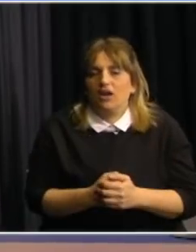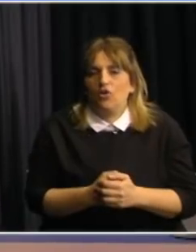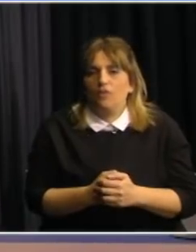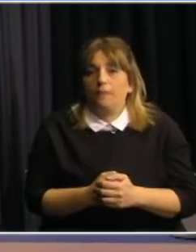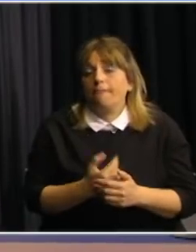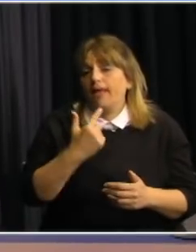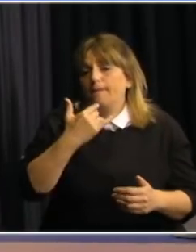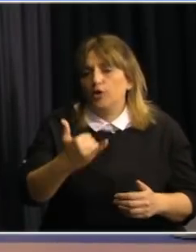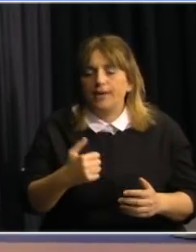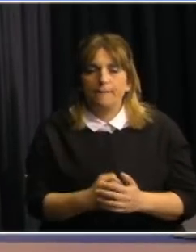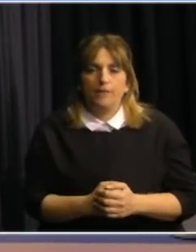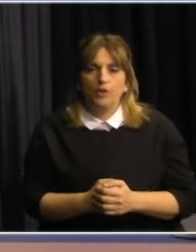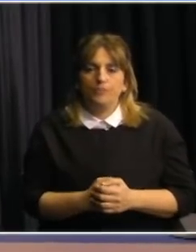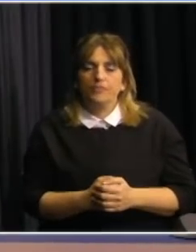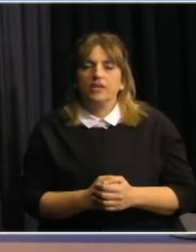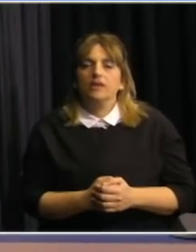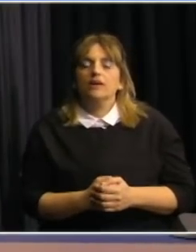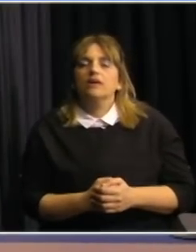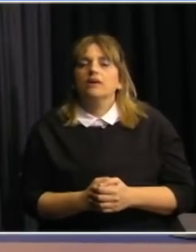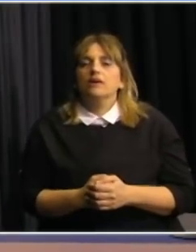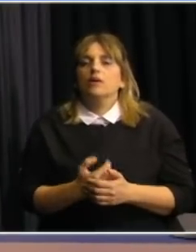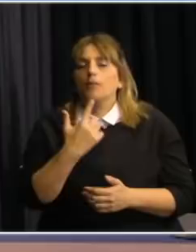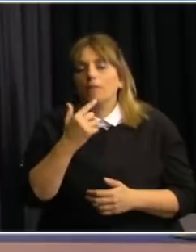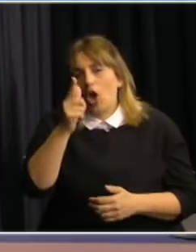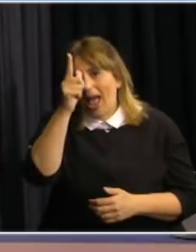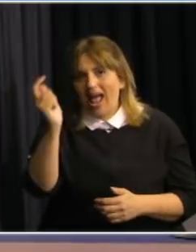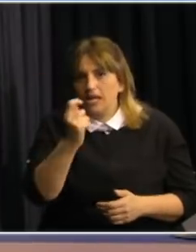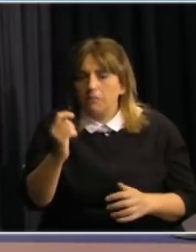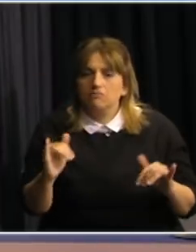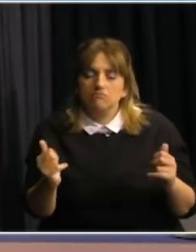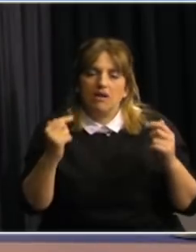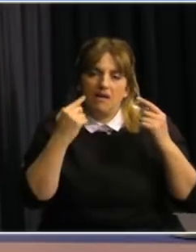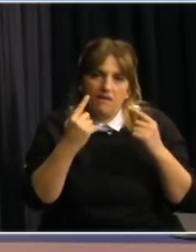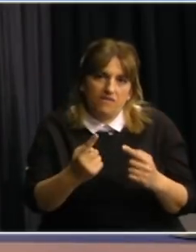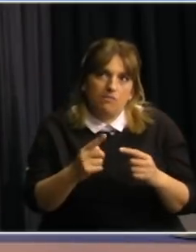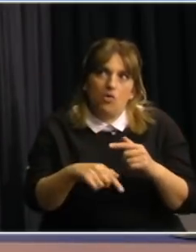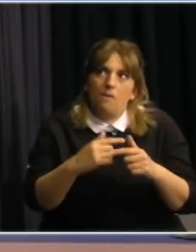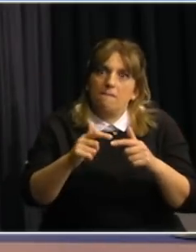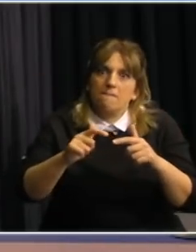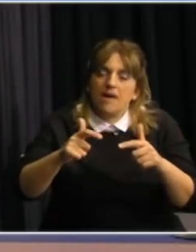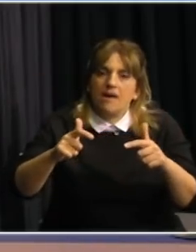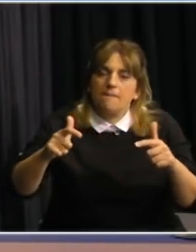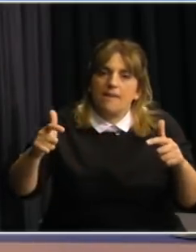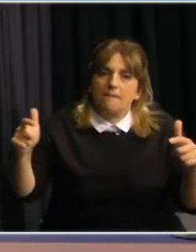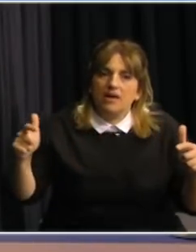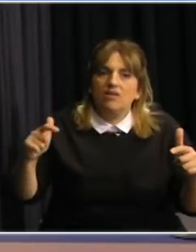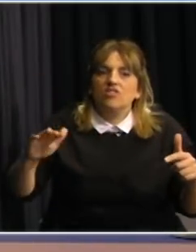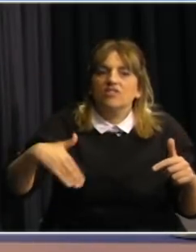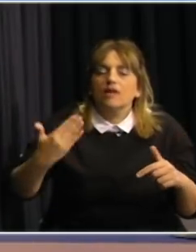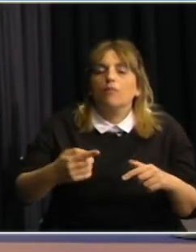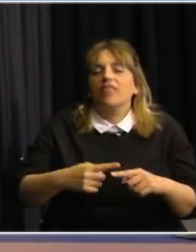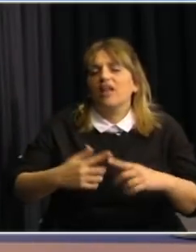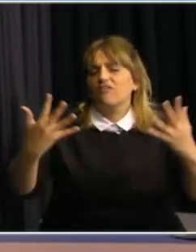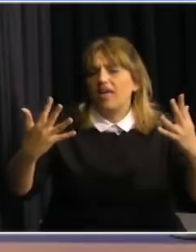por ejemplo en Alemania se ha visto un aumento muy importante después de las fiestas y las